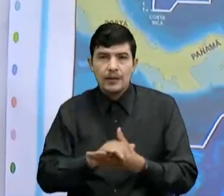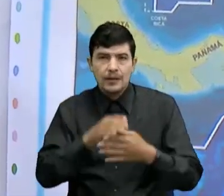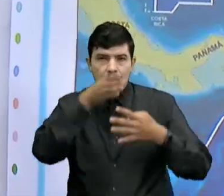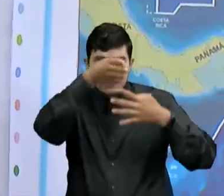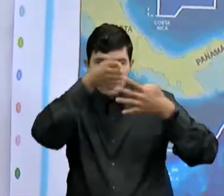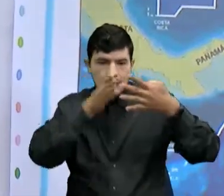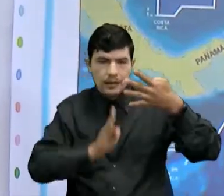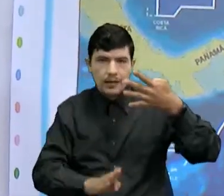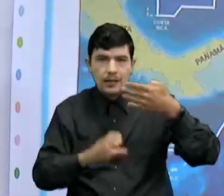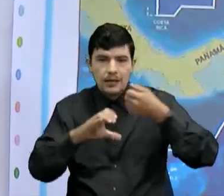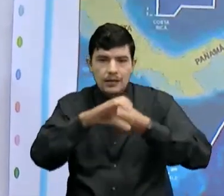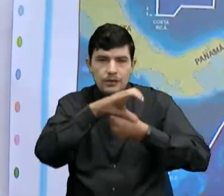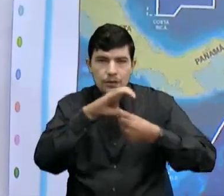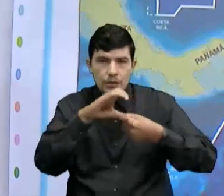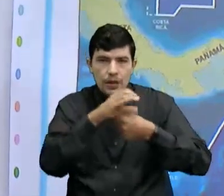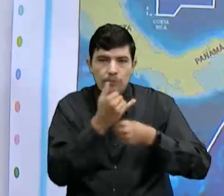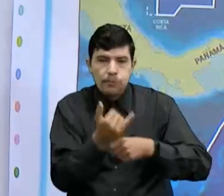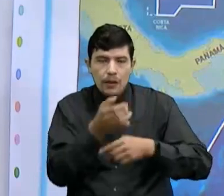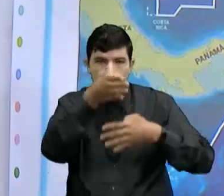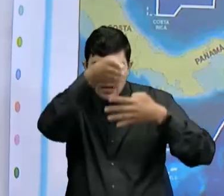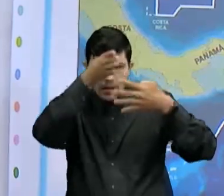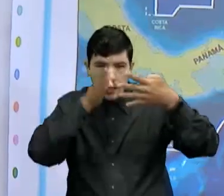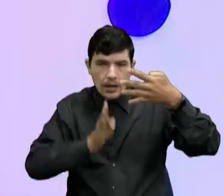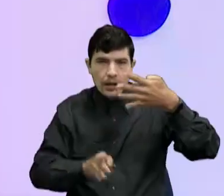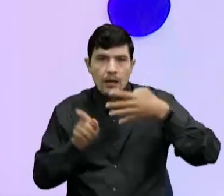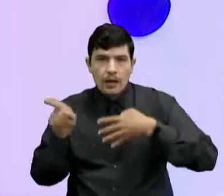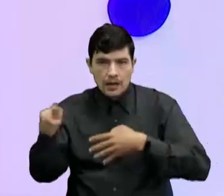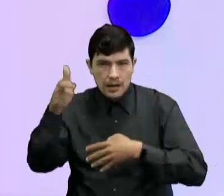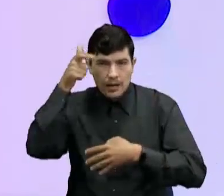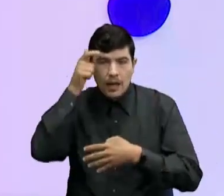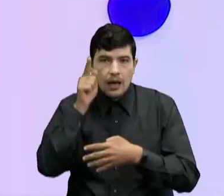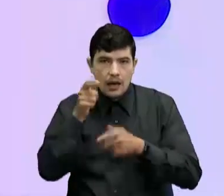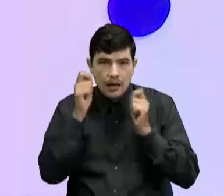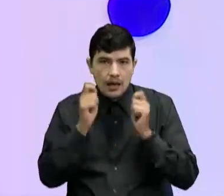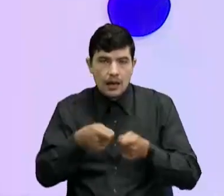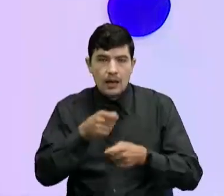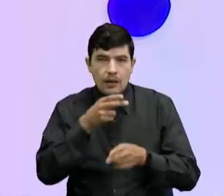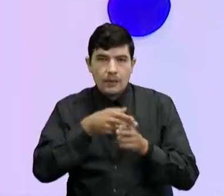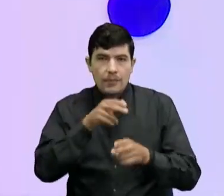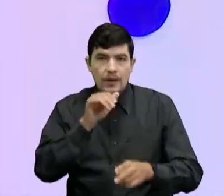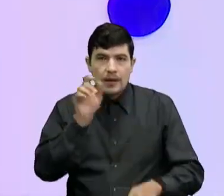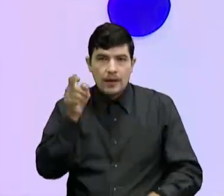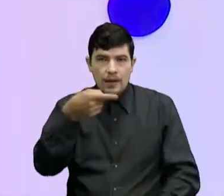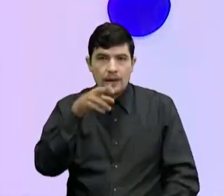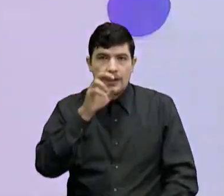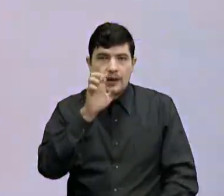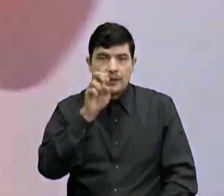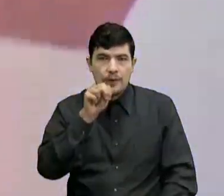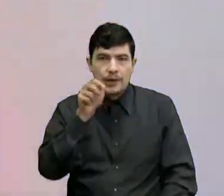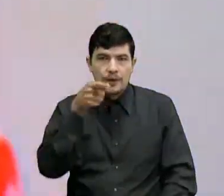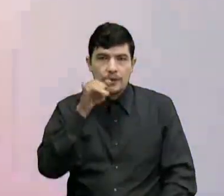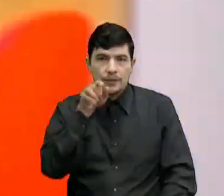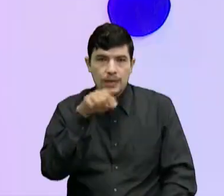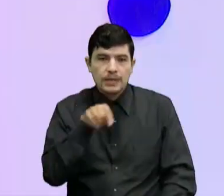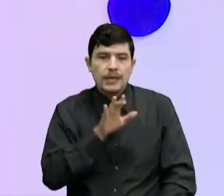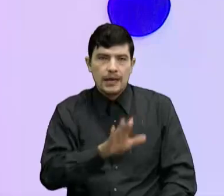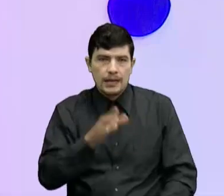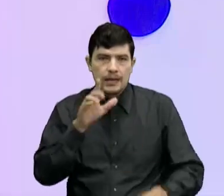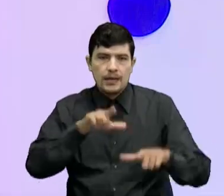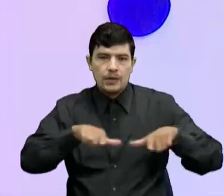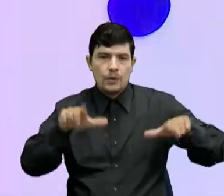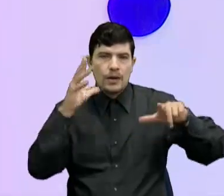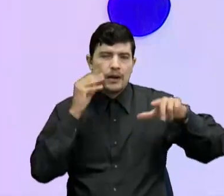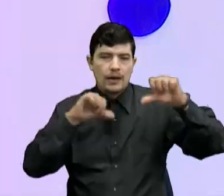Sobre una ciudad inglesa De Inglaterra Que se llama Greenwich Y ahí queda Un laboratorio De investigación astronómica